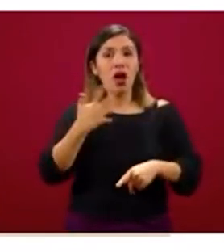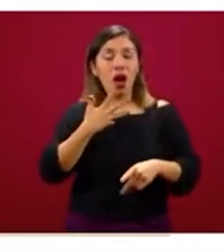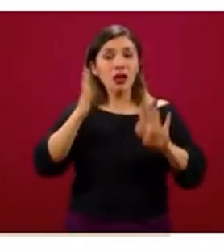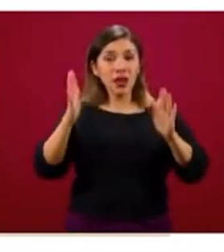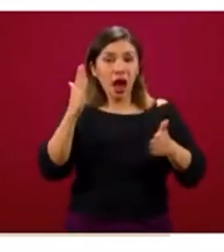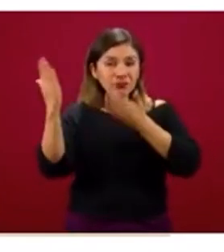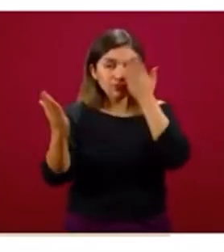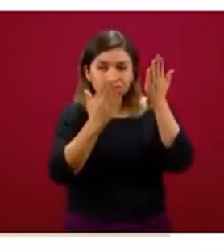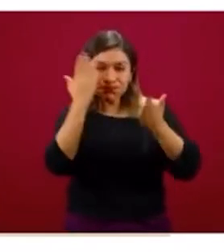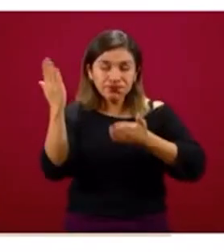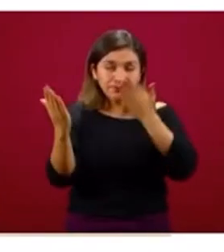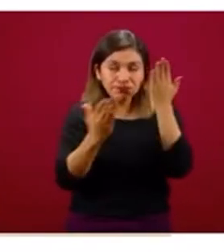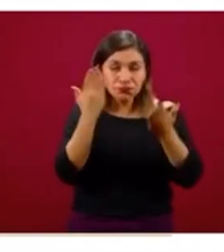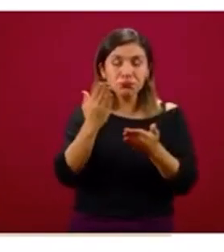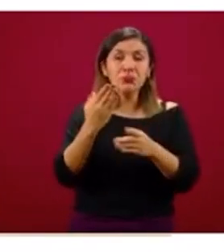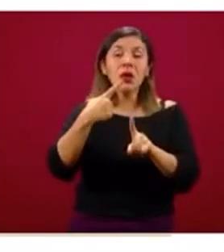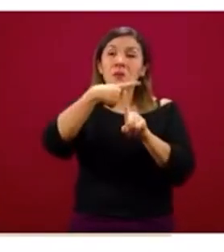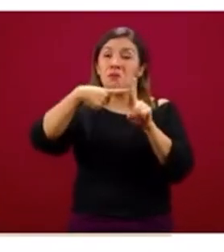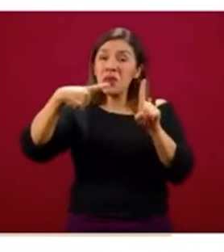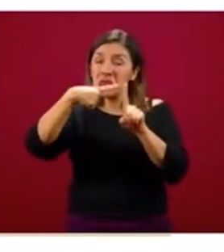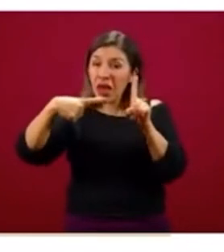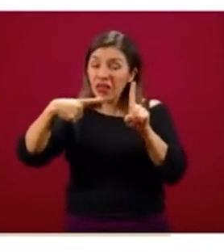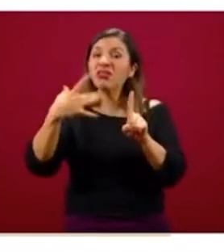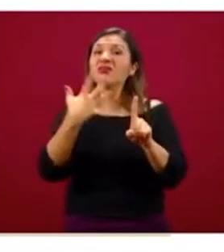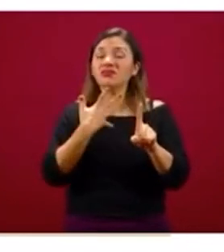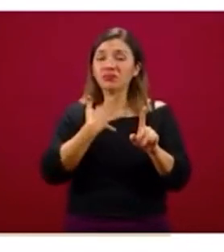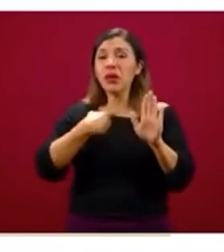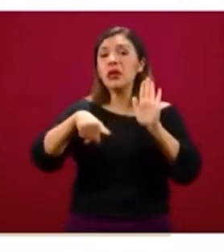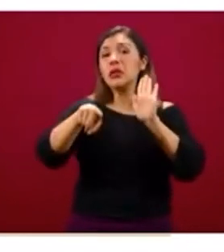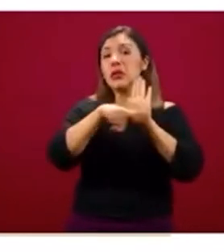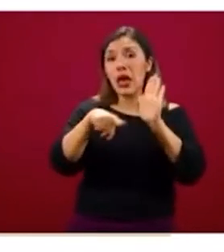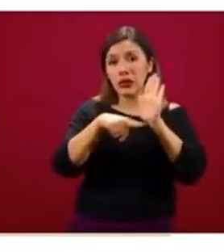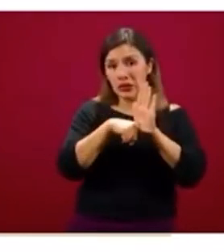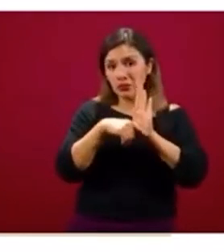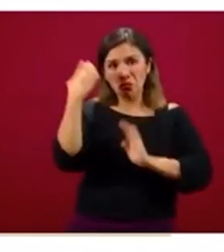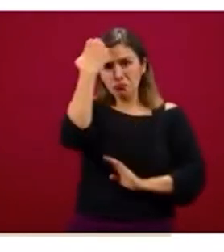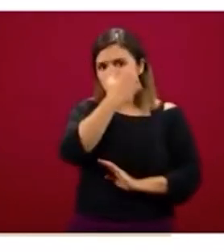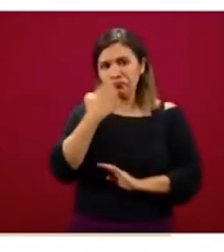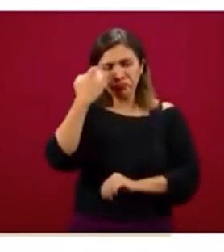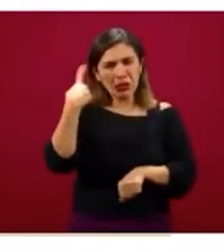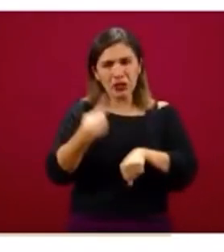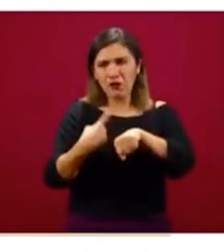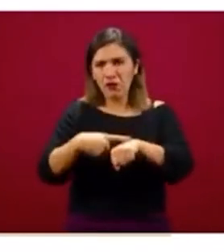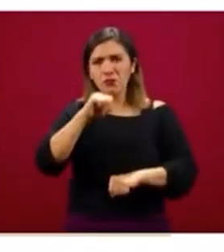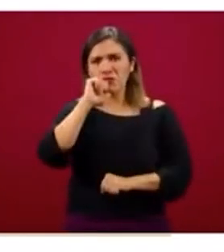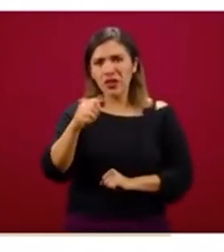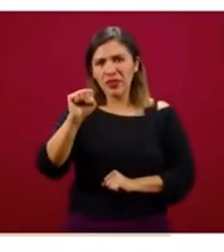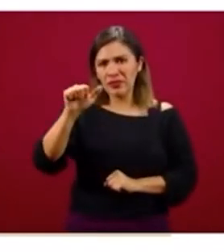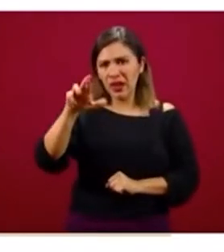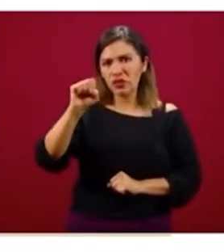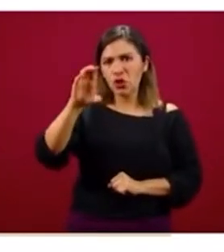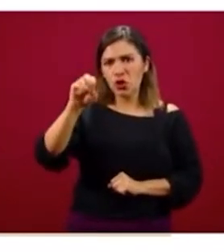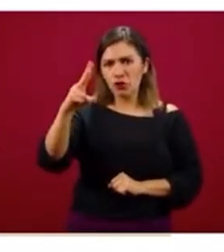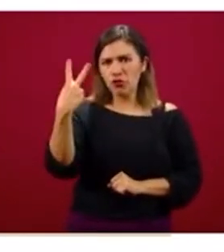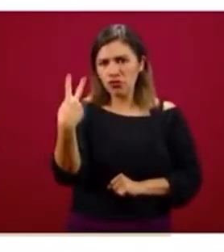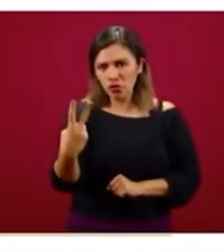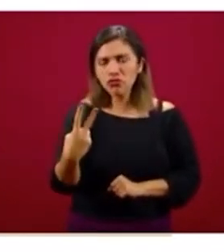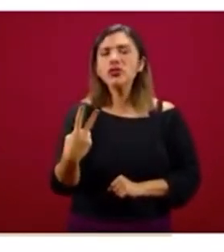estudiado, poco más de la mitad de estas han salido negativas a la prueba de laboratorio de SARS-CoV-2